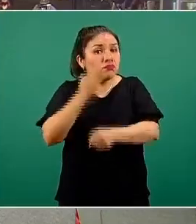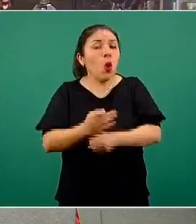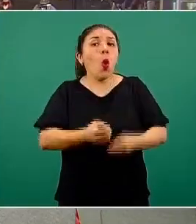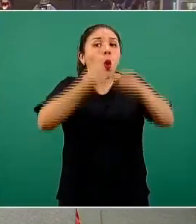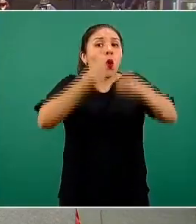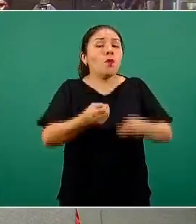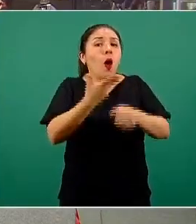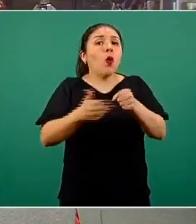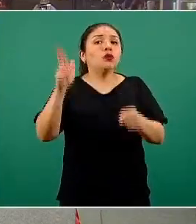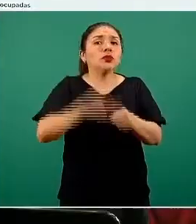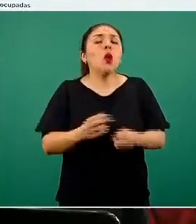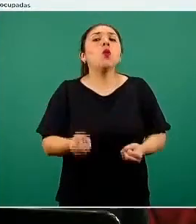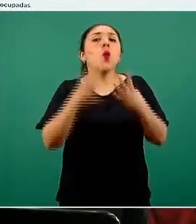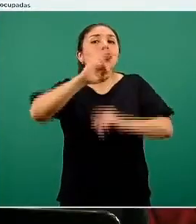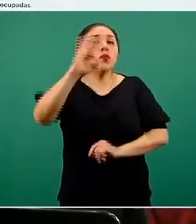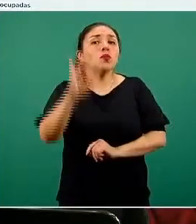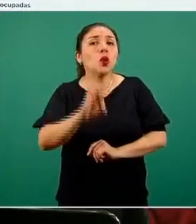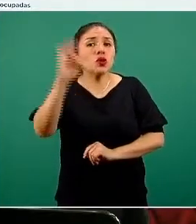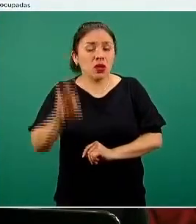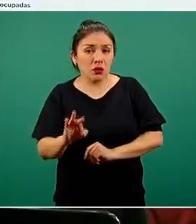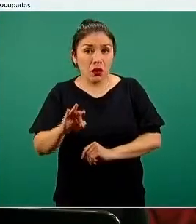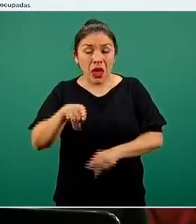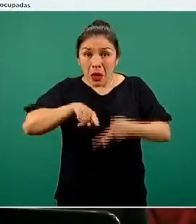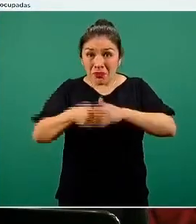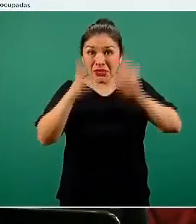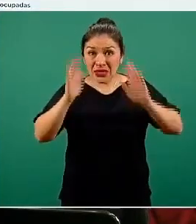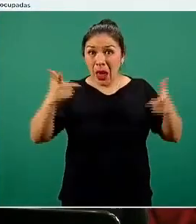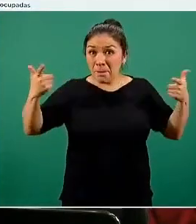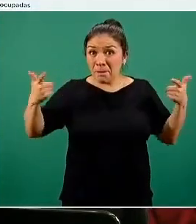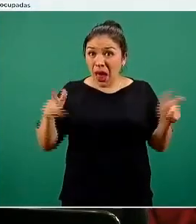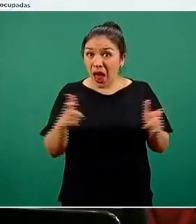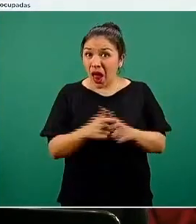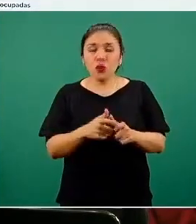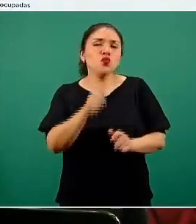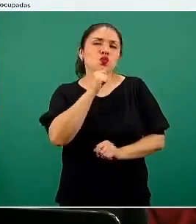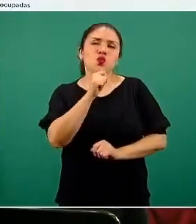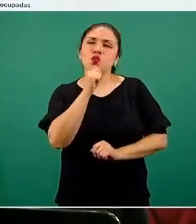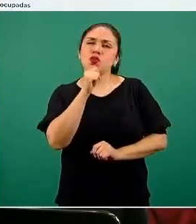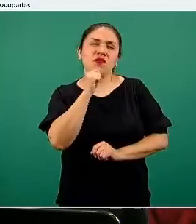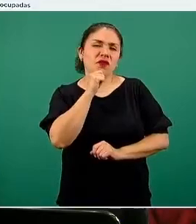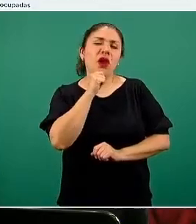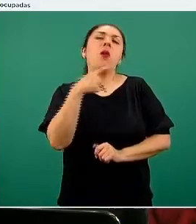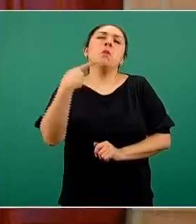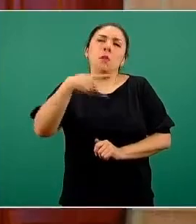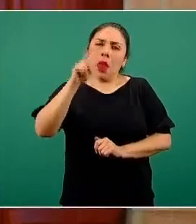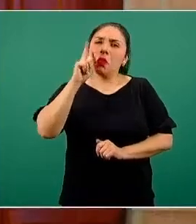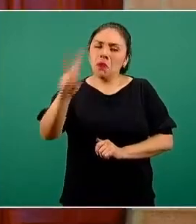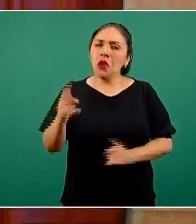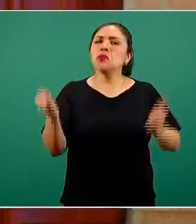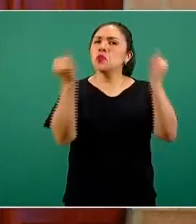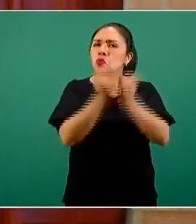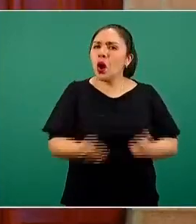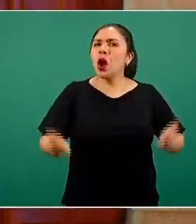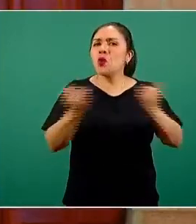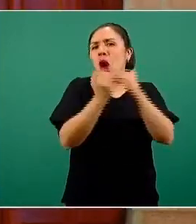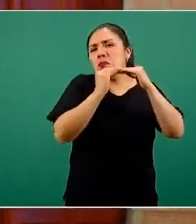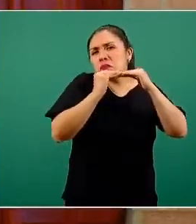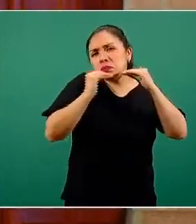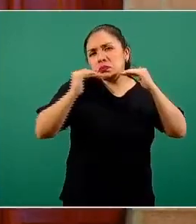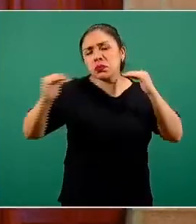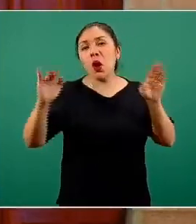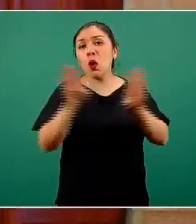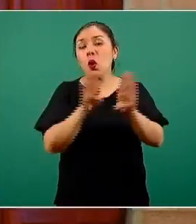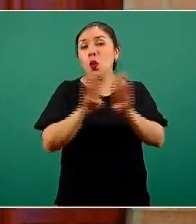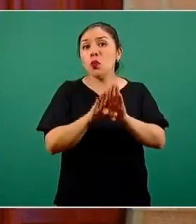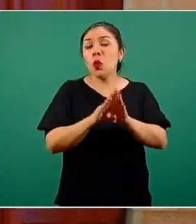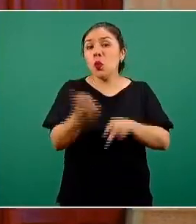ocupación. Si bien es cierto, no ha empezado a disminuir de una manera importante, al menos este se ha mantenido en función de que en la